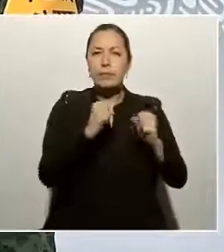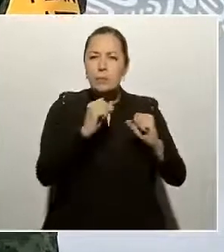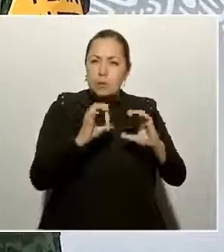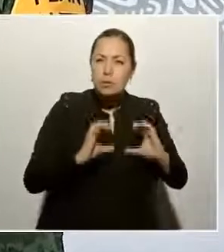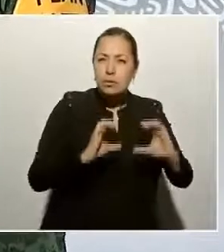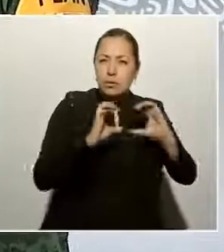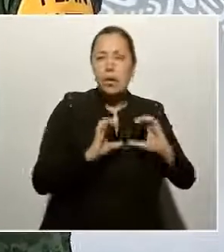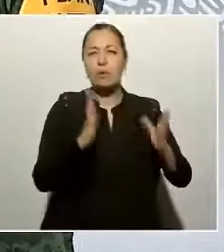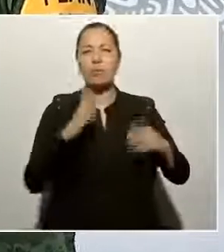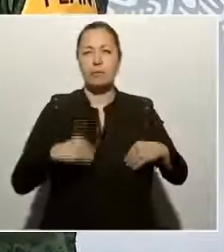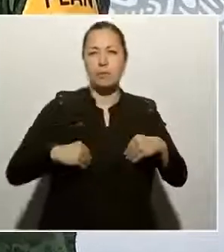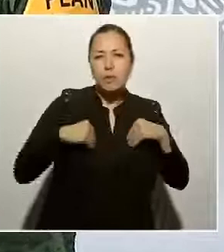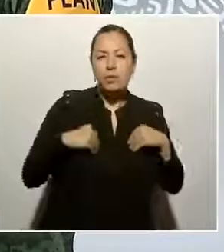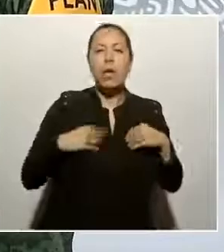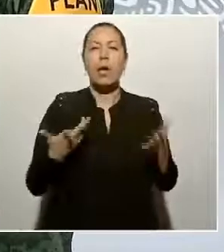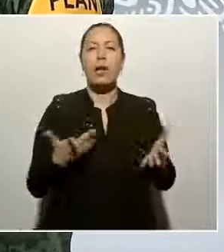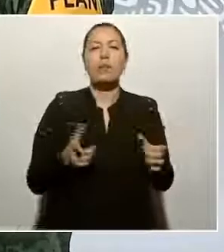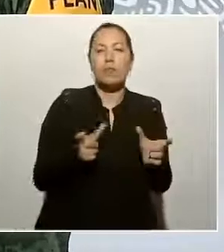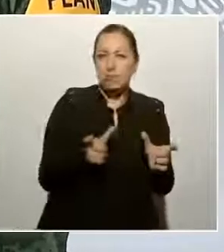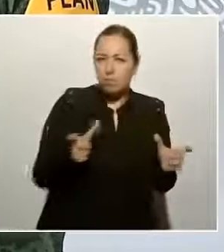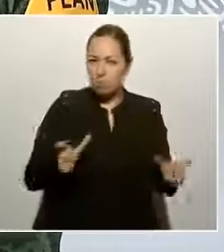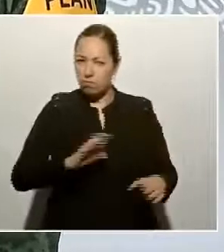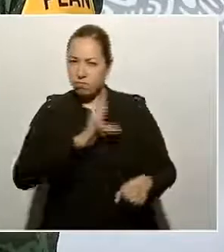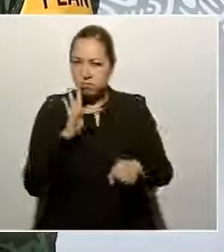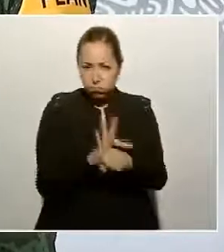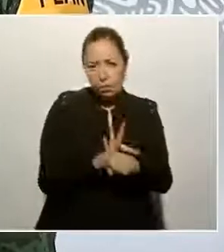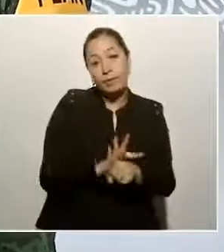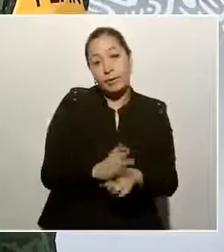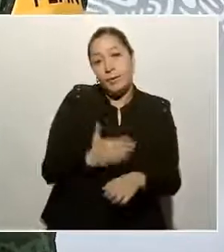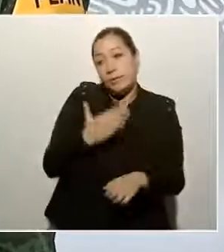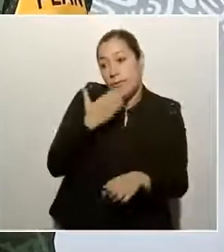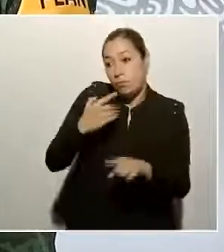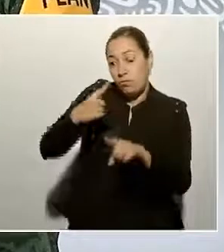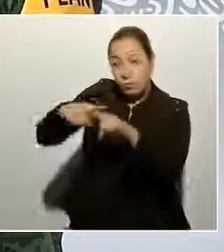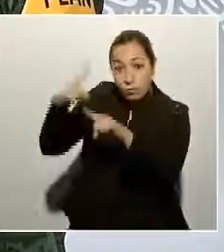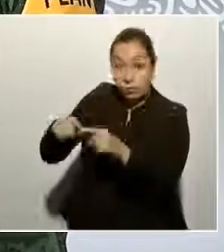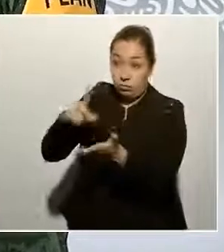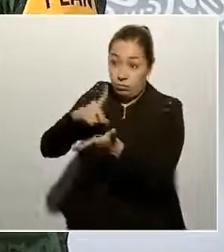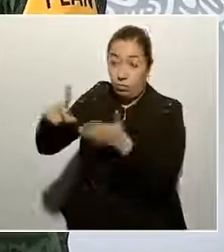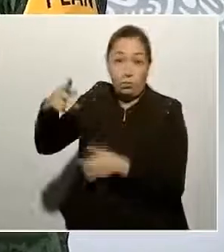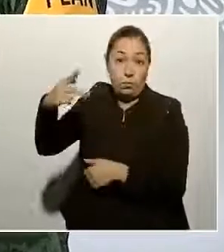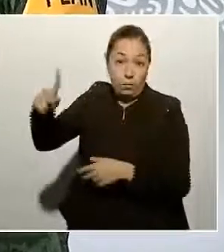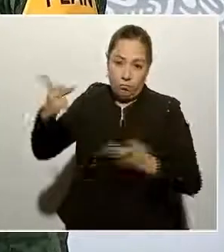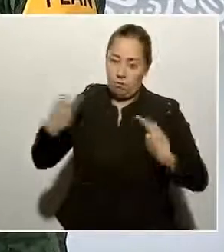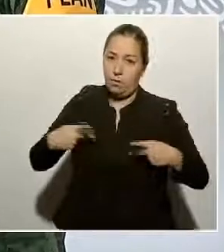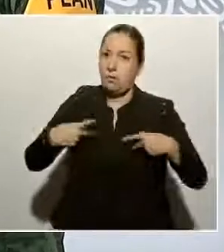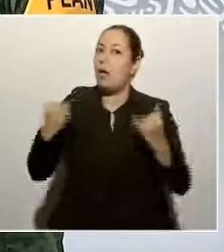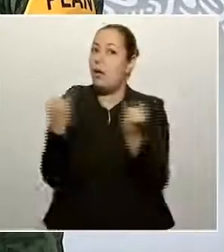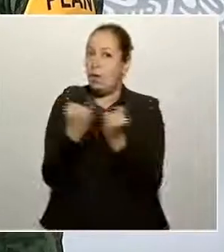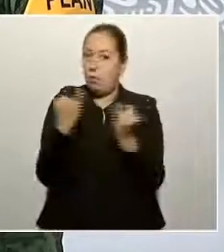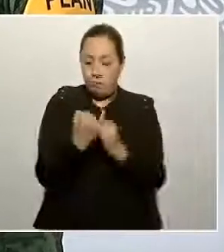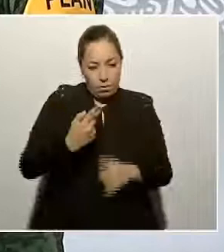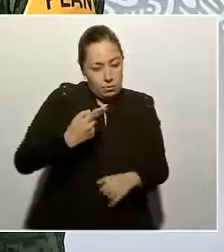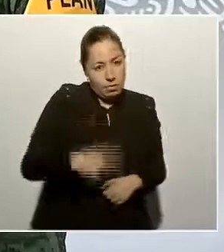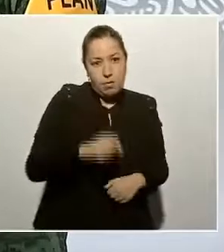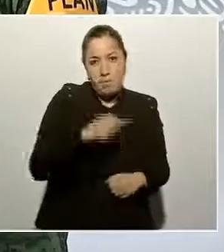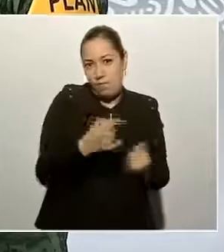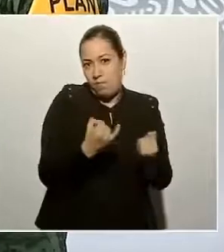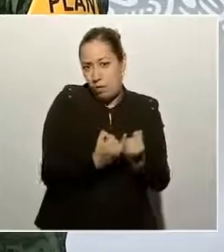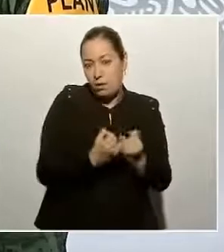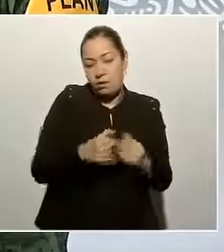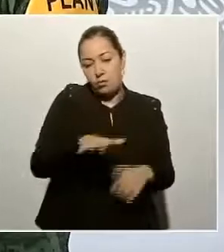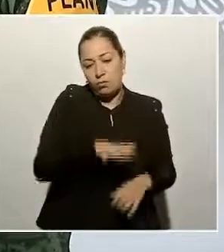bienes y derechos de las personas, al igual que los bienes y recursos de la Nación y con la finalidad de